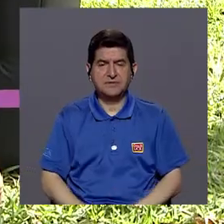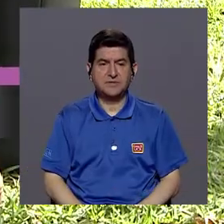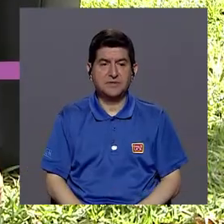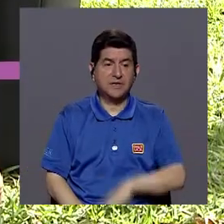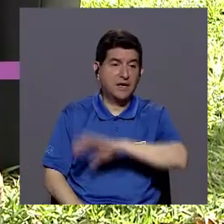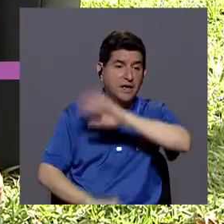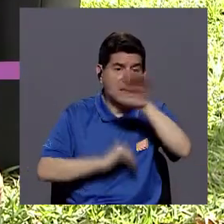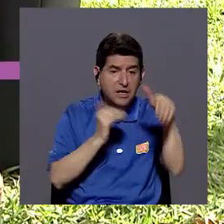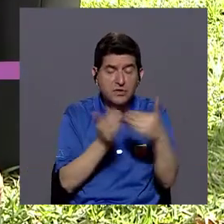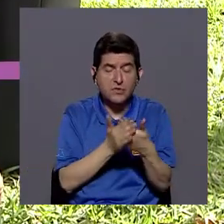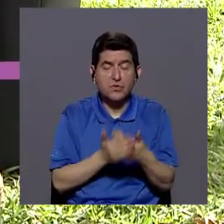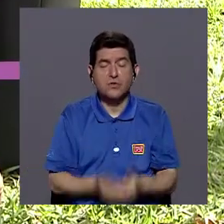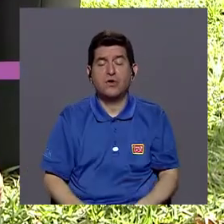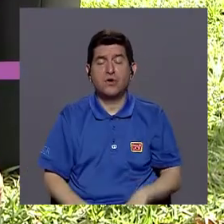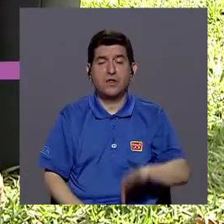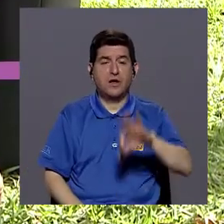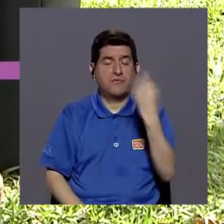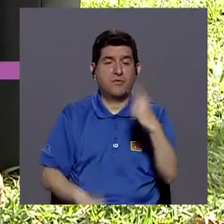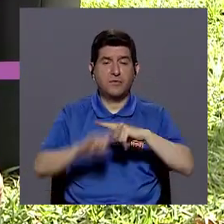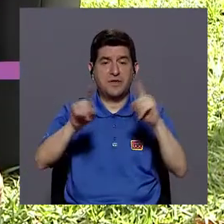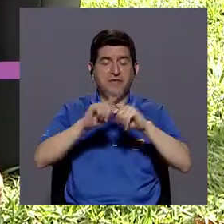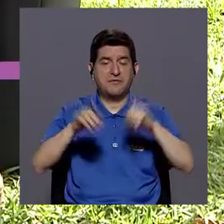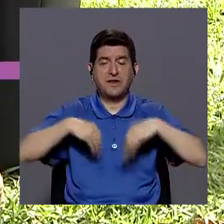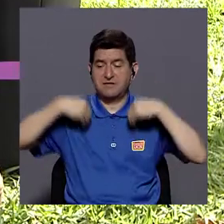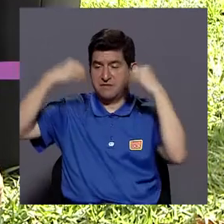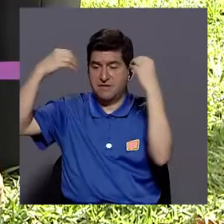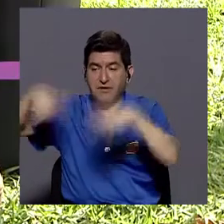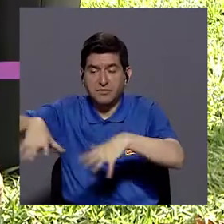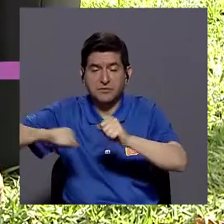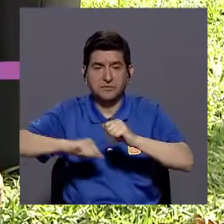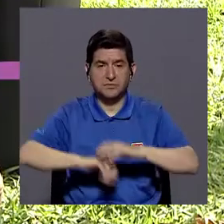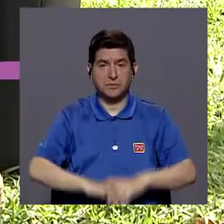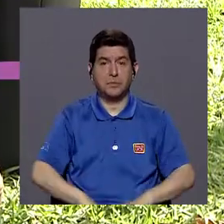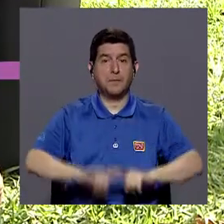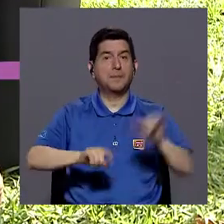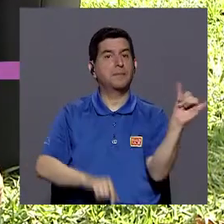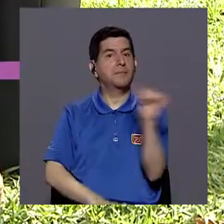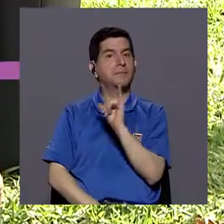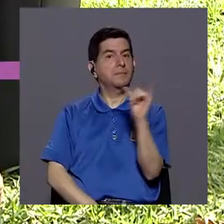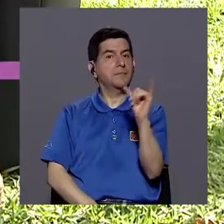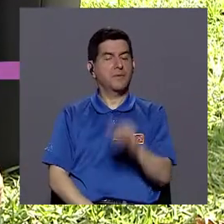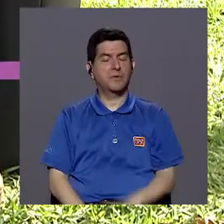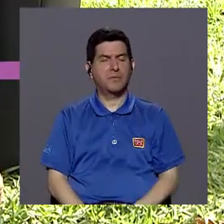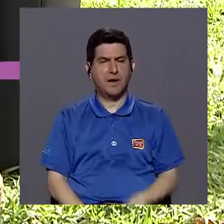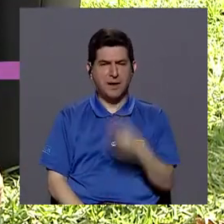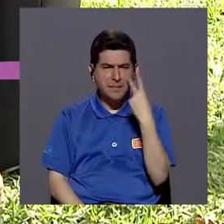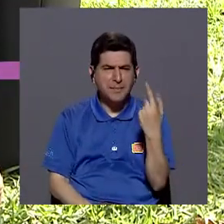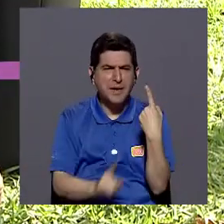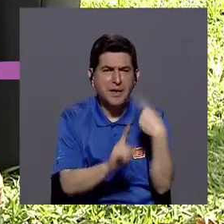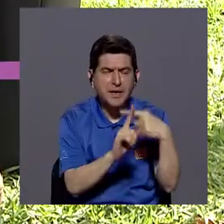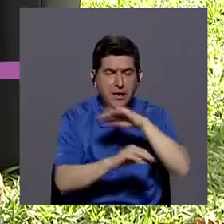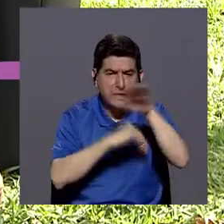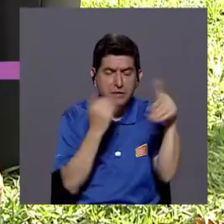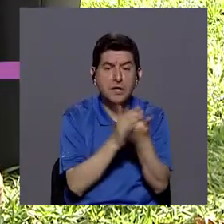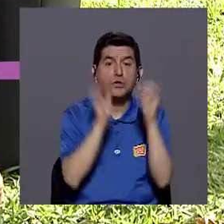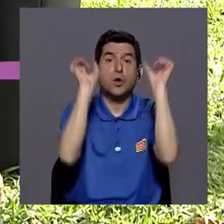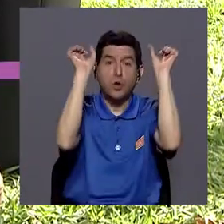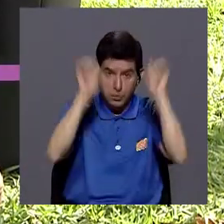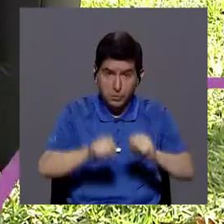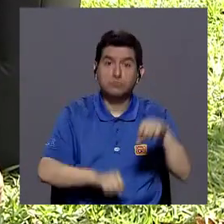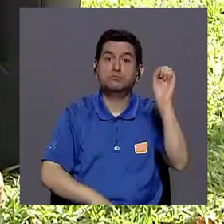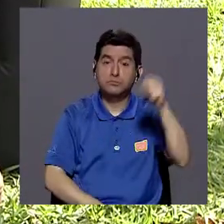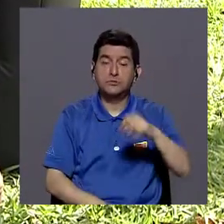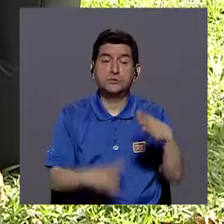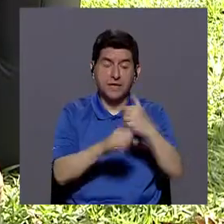bueno, el abandono en todas sus manifestaciones. Pero también ver el lado positivo, ¿verdad? De todo lo que podemos